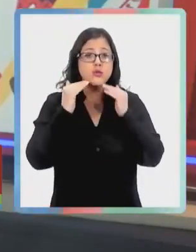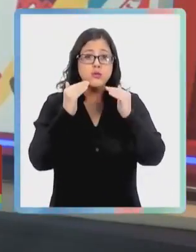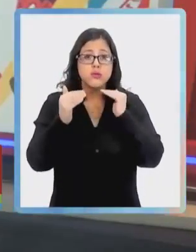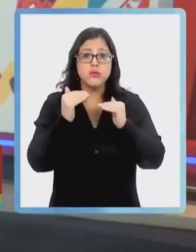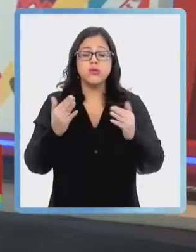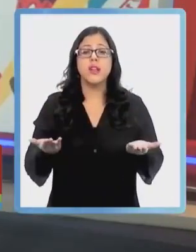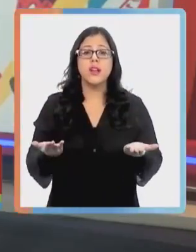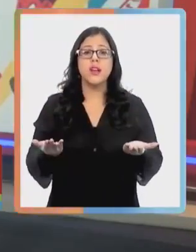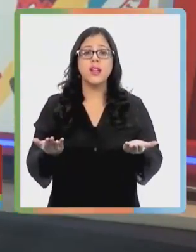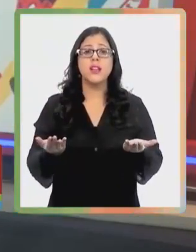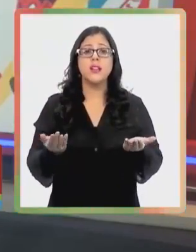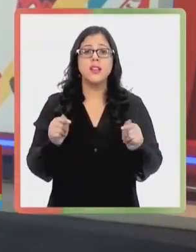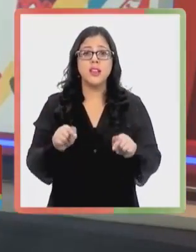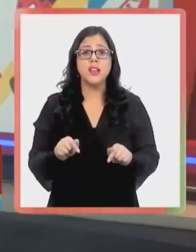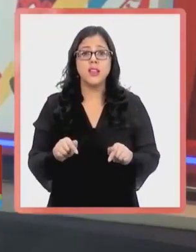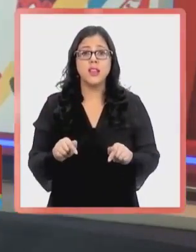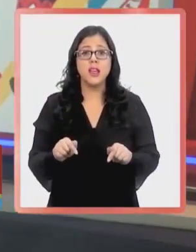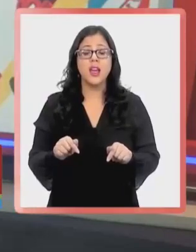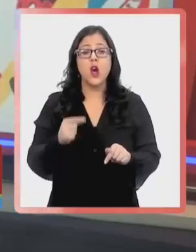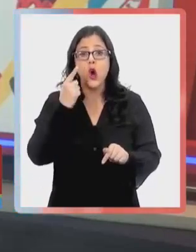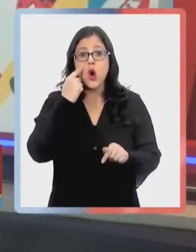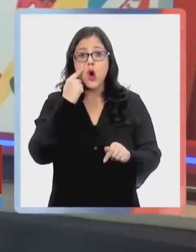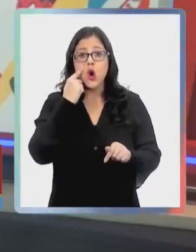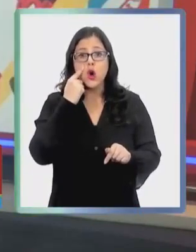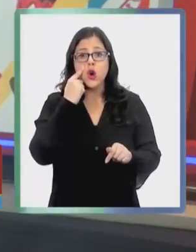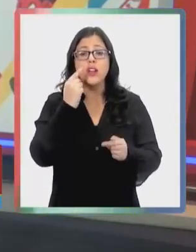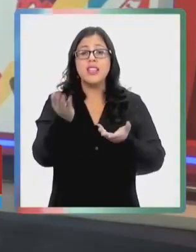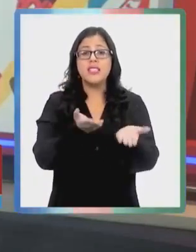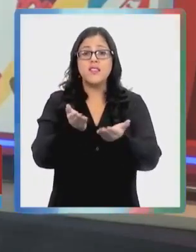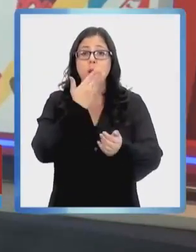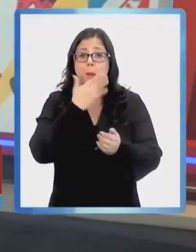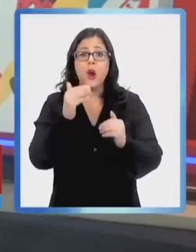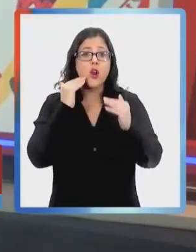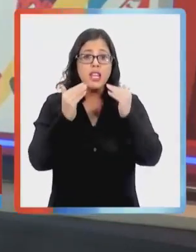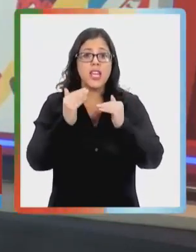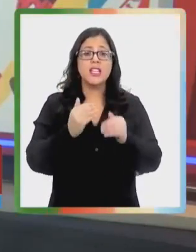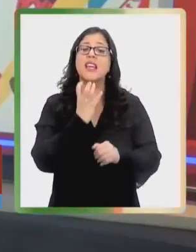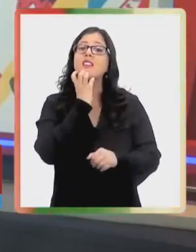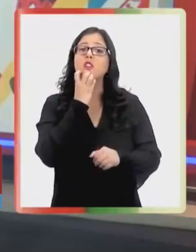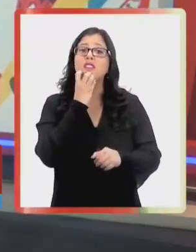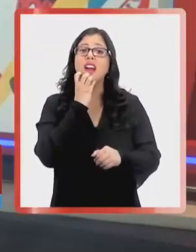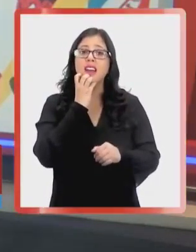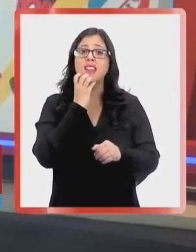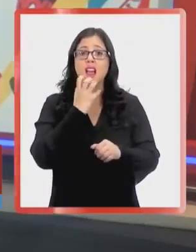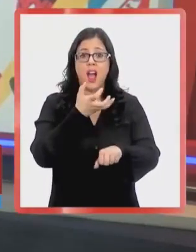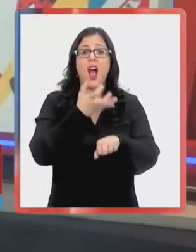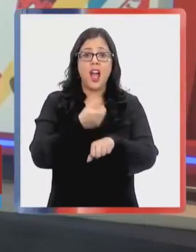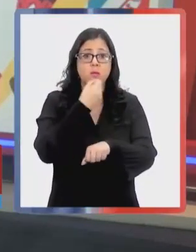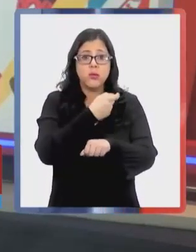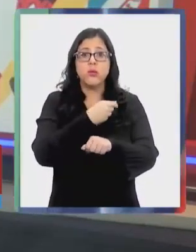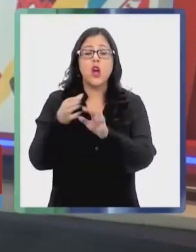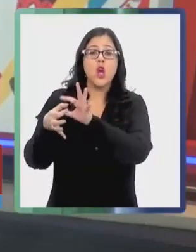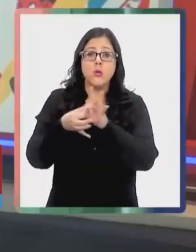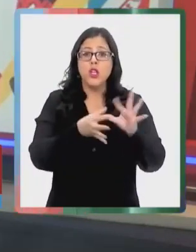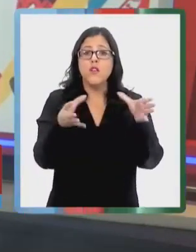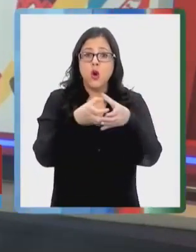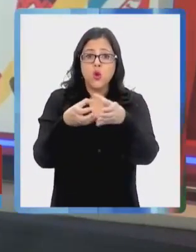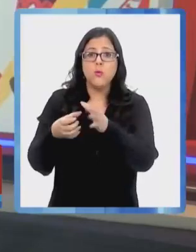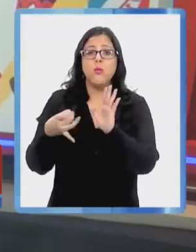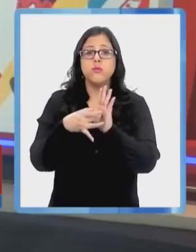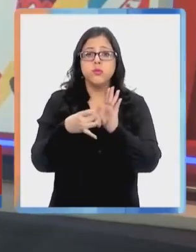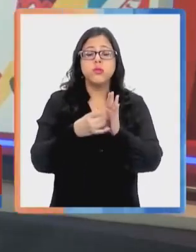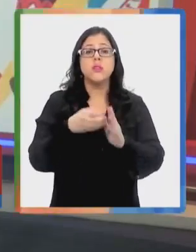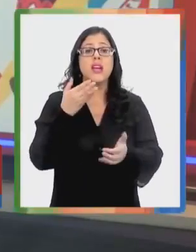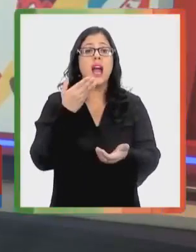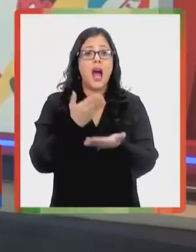Antofagasta hay 12 denuncias en poder de la fiscalía. Las residencias están siendo un foco de parte de bandas organizadas que aprovechan la